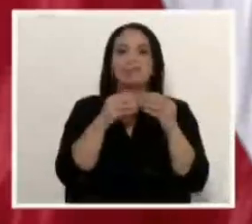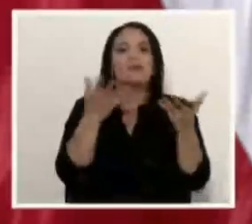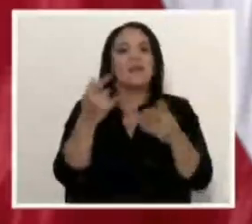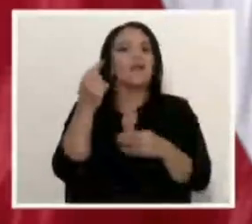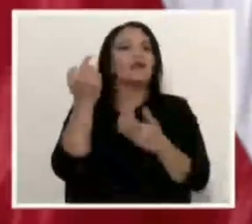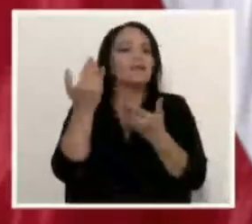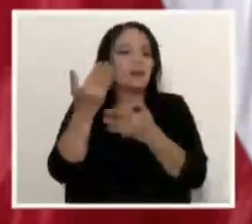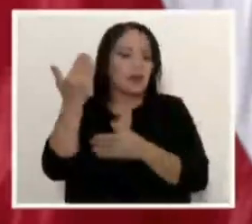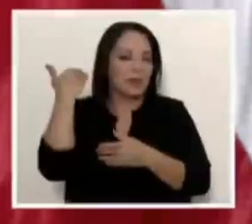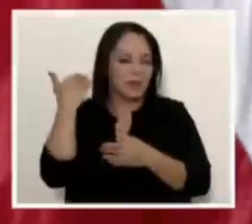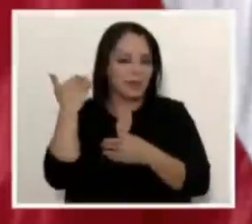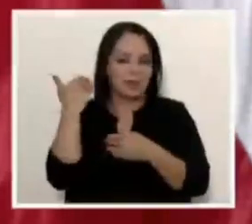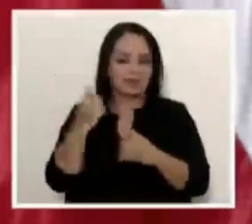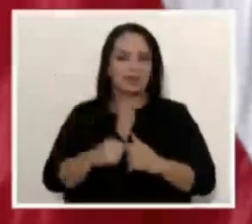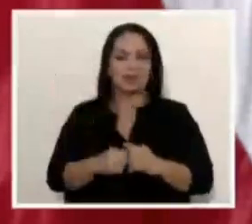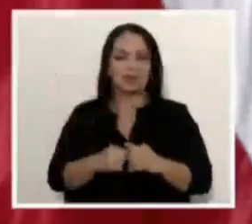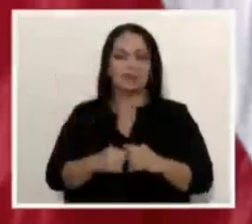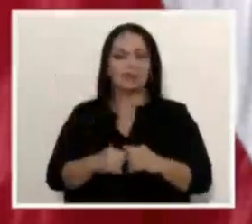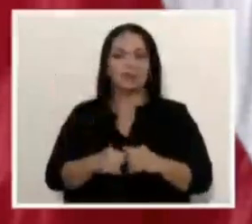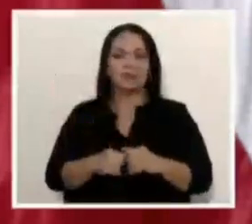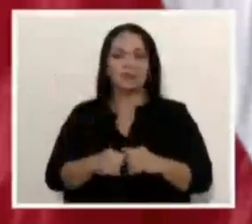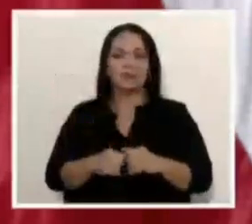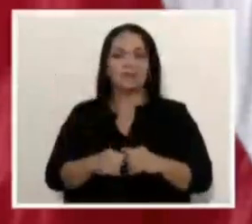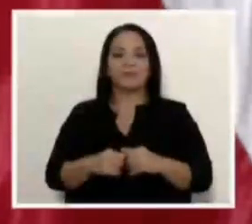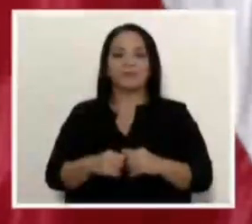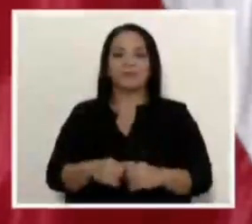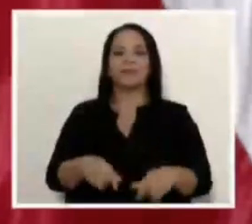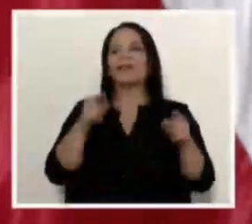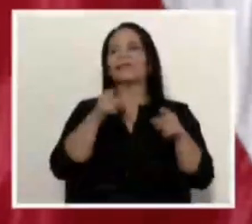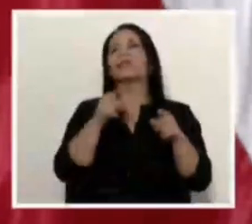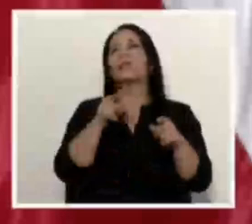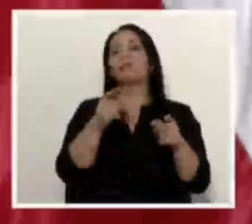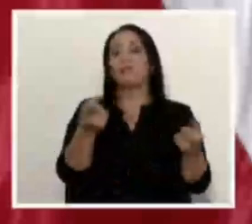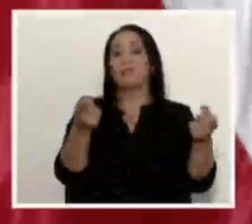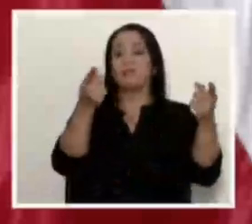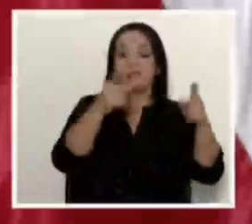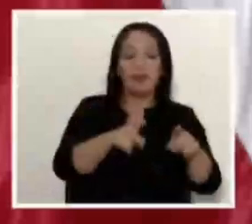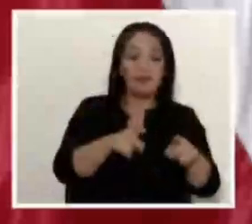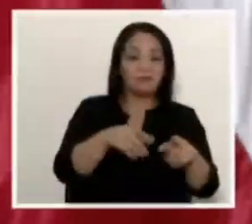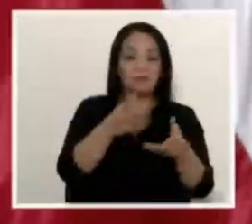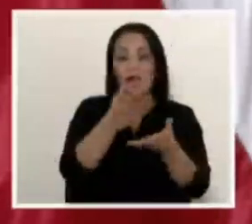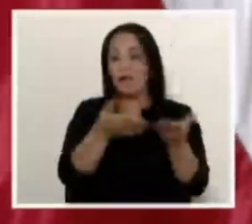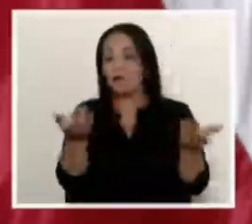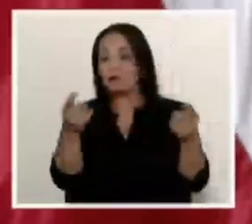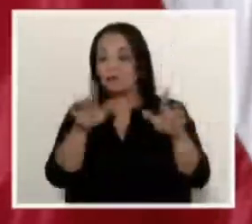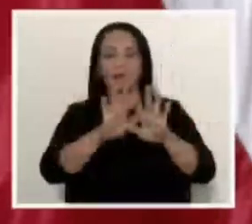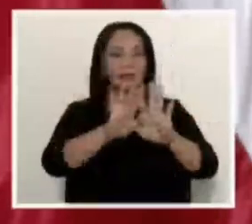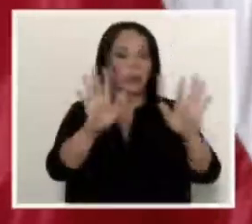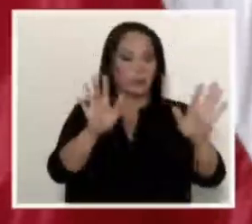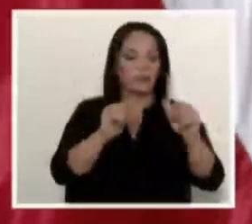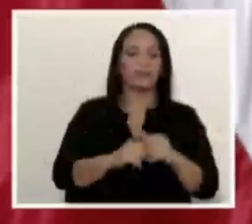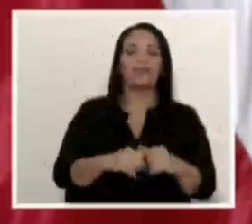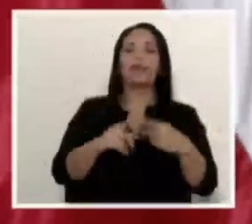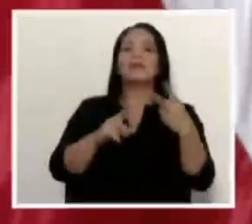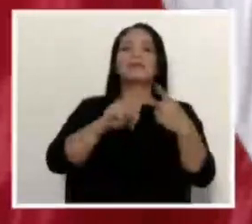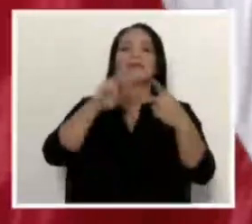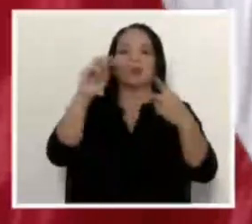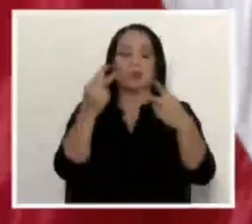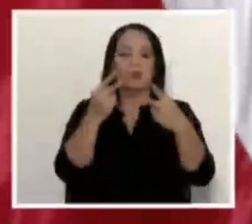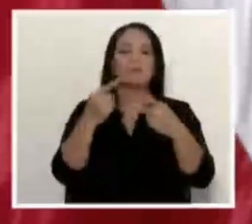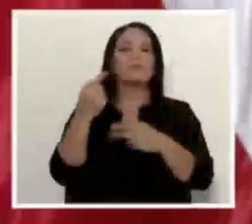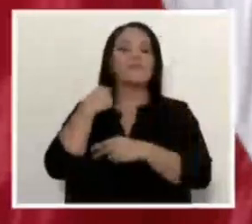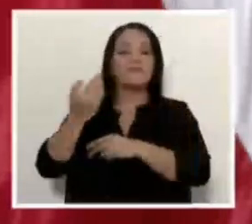previsto. Y eso no es coincidencia ni casualidad. La segunda, la